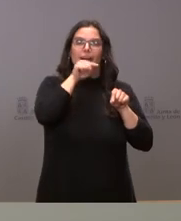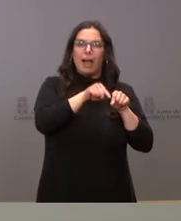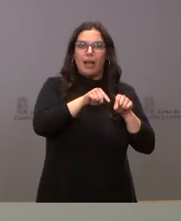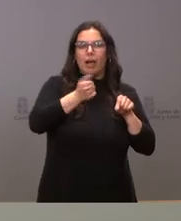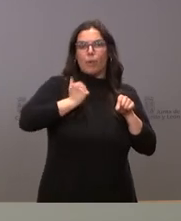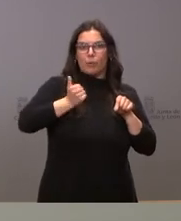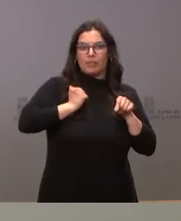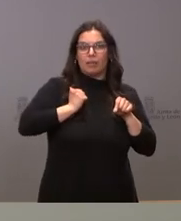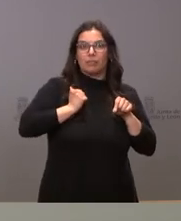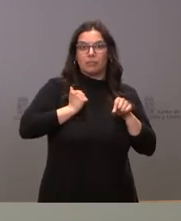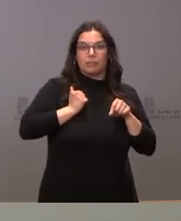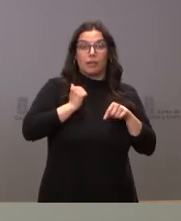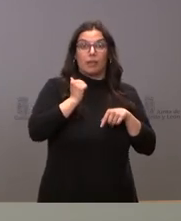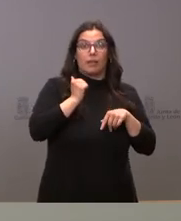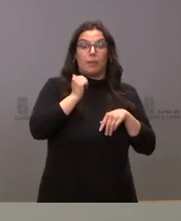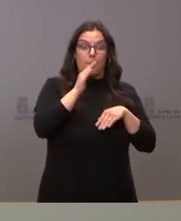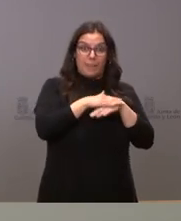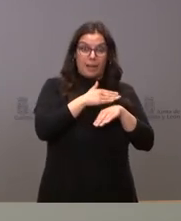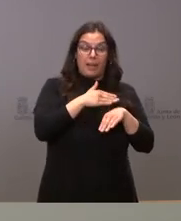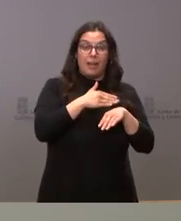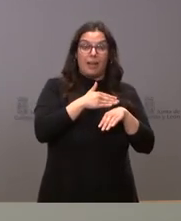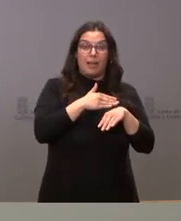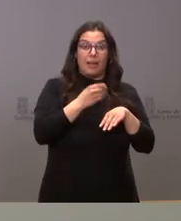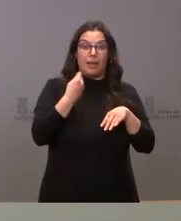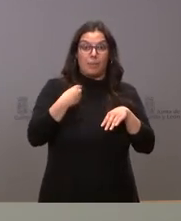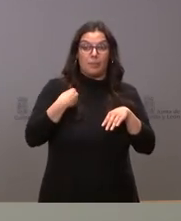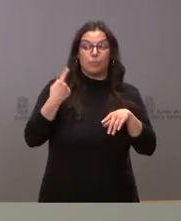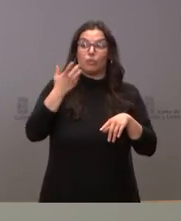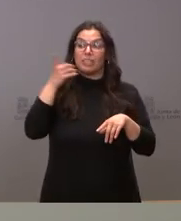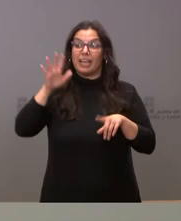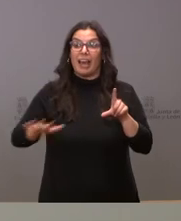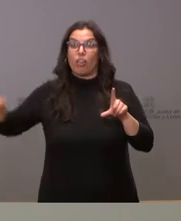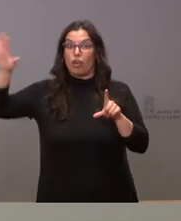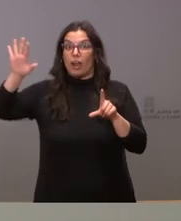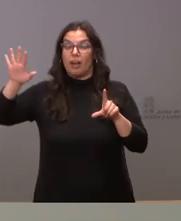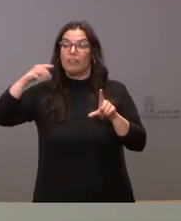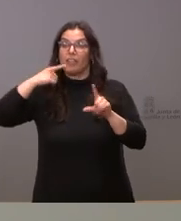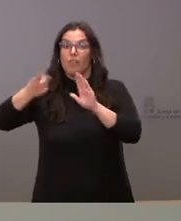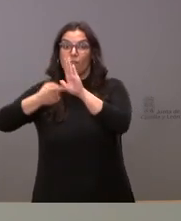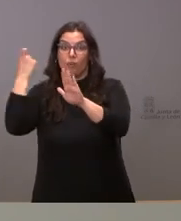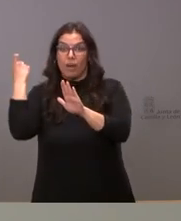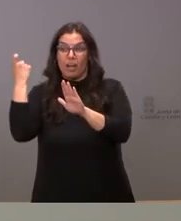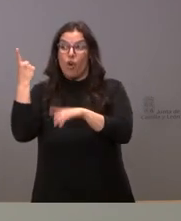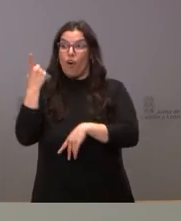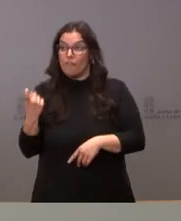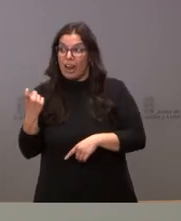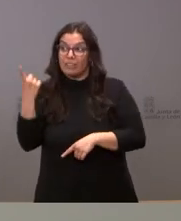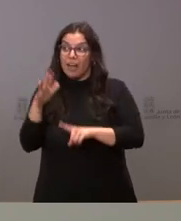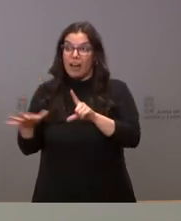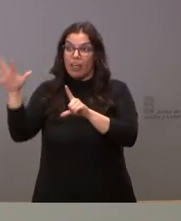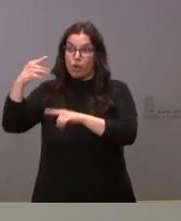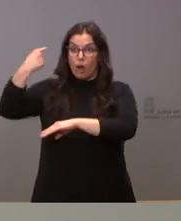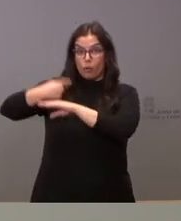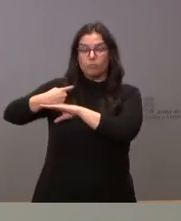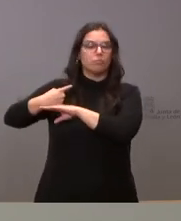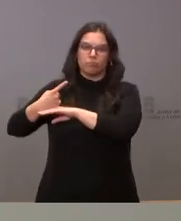tenemos para el currículum dentro de Castilla y León para corregir algunas de las deficiencias que se pudieran plantear dentro de ese